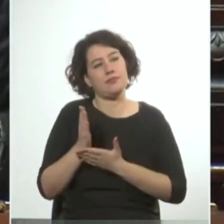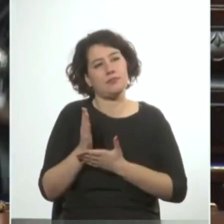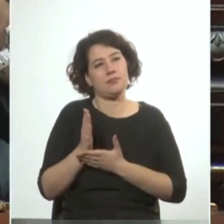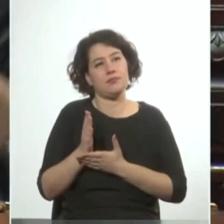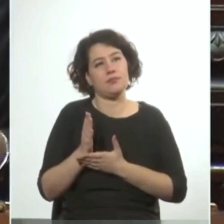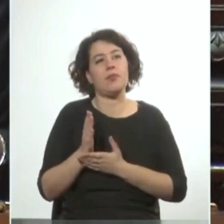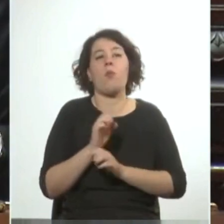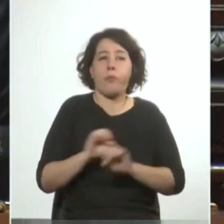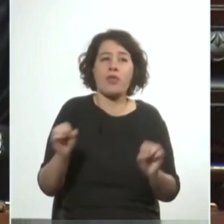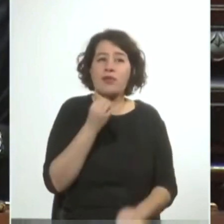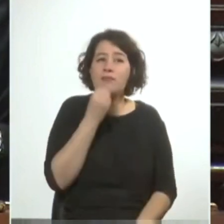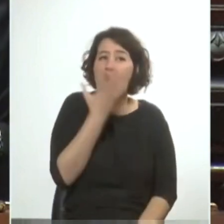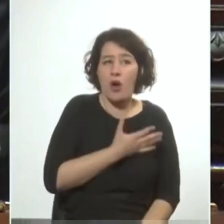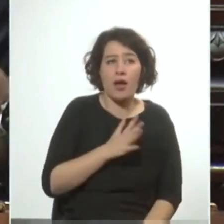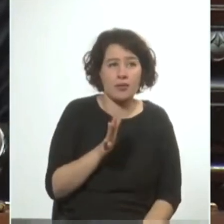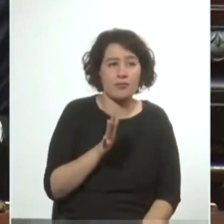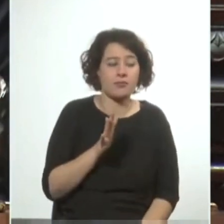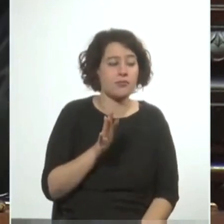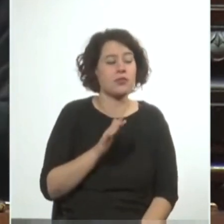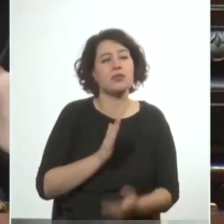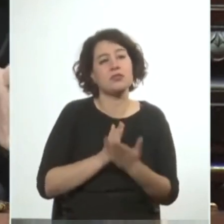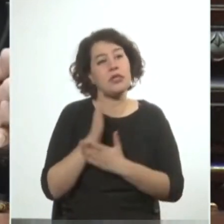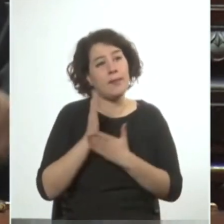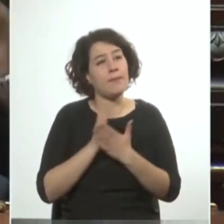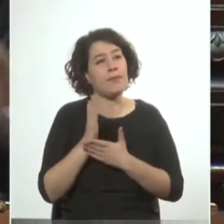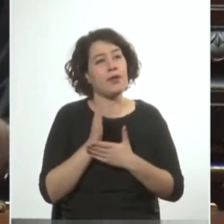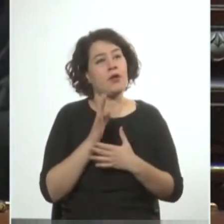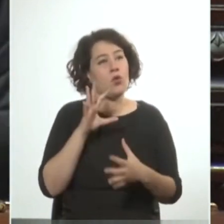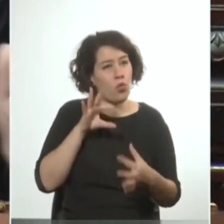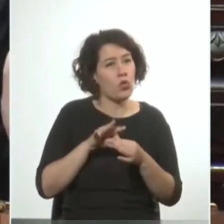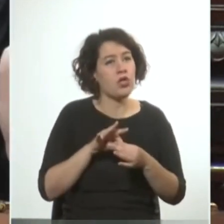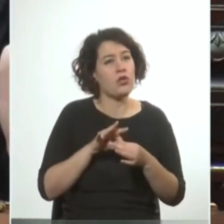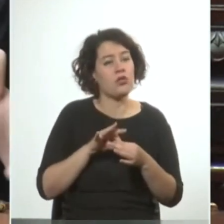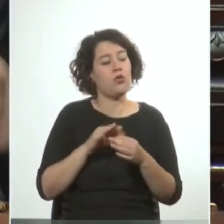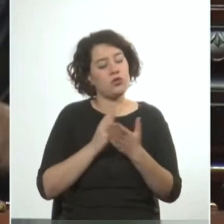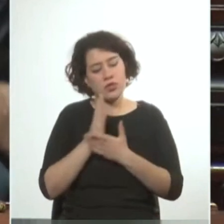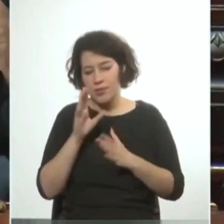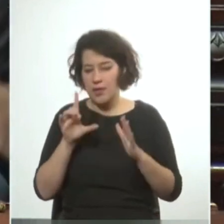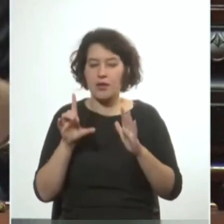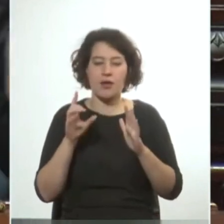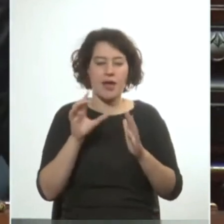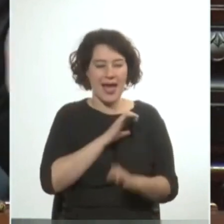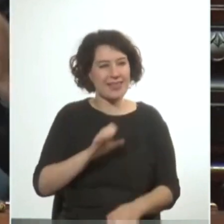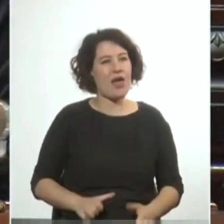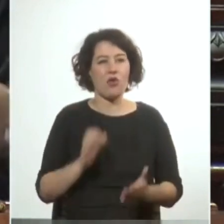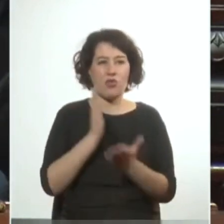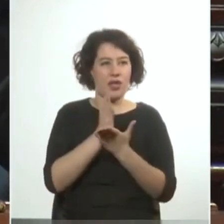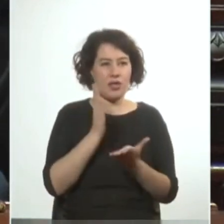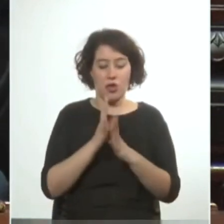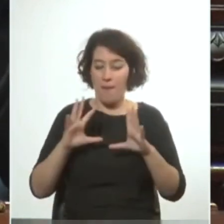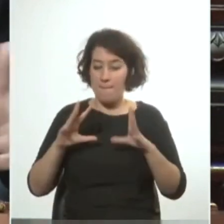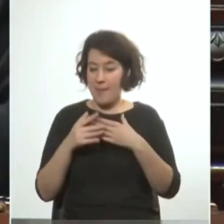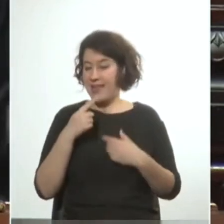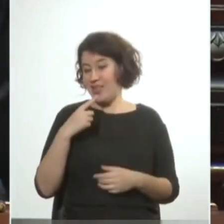pasible de mejorar pero siempre sobre cánones de vigencia de un estado de derecho que es el que tradicionalmente desde el partido